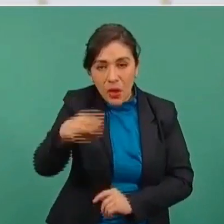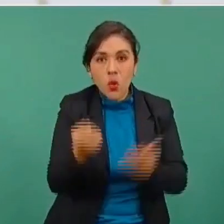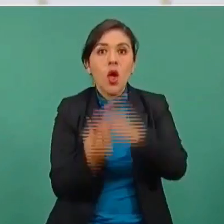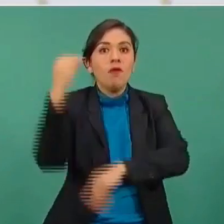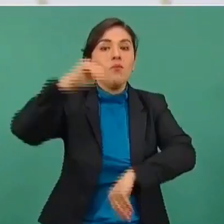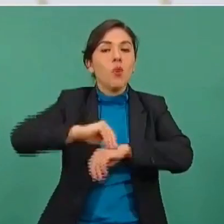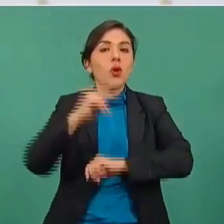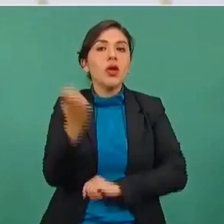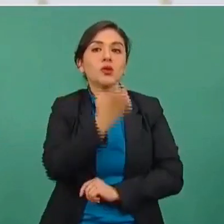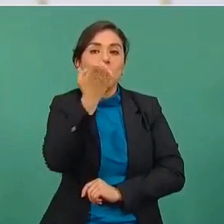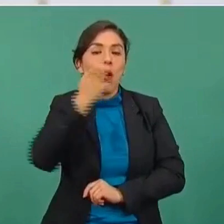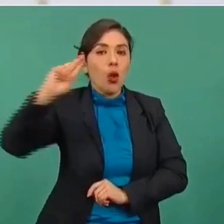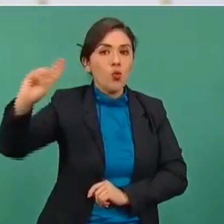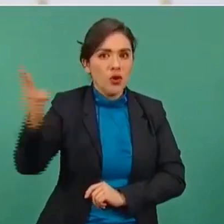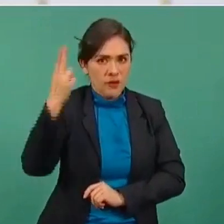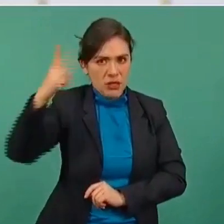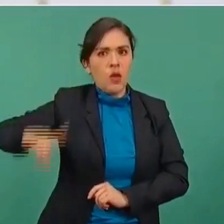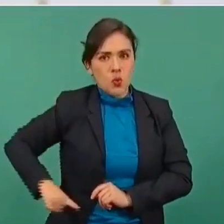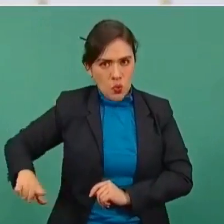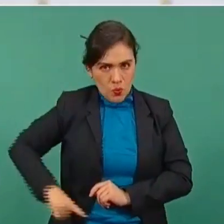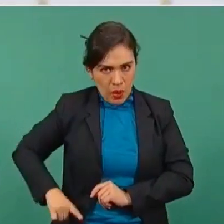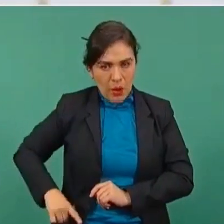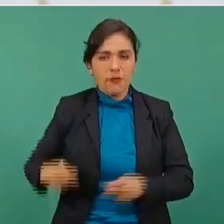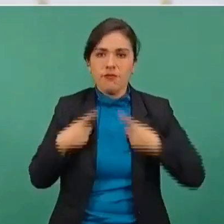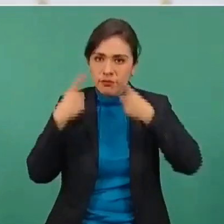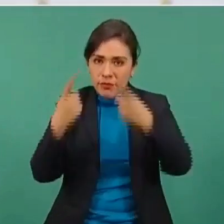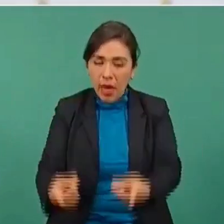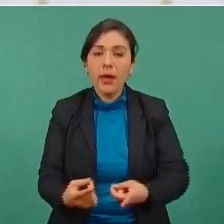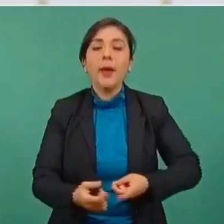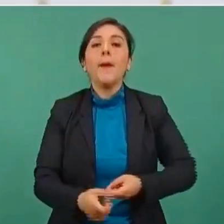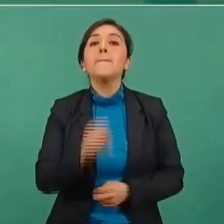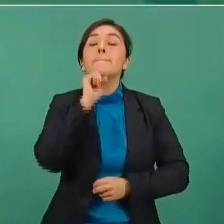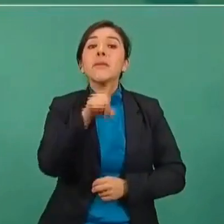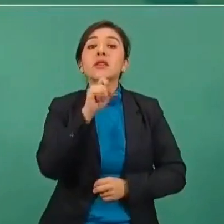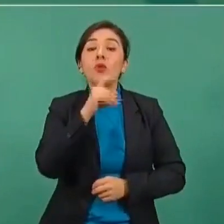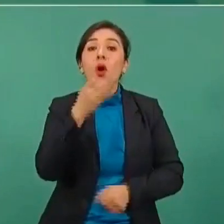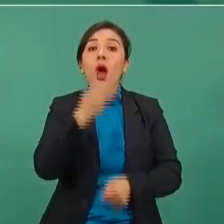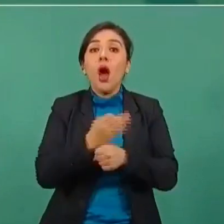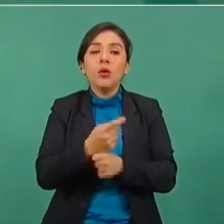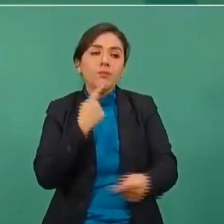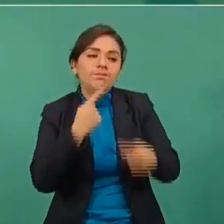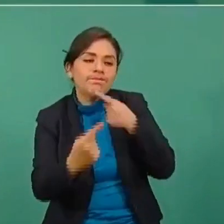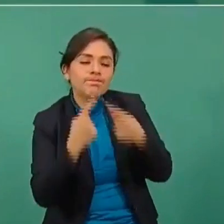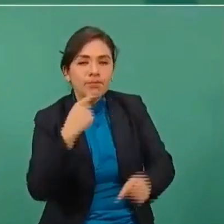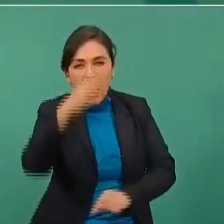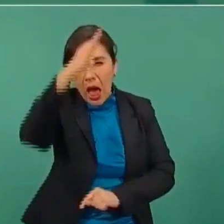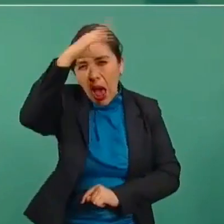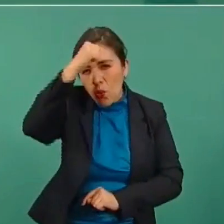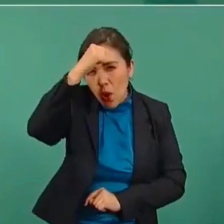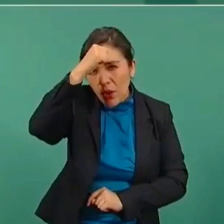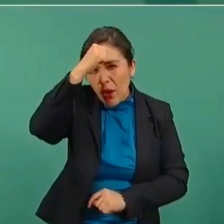universidad pública también estamos llegando a acuerdos todo esto